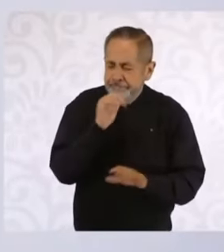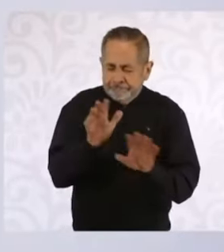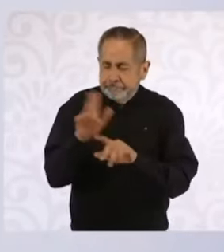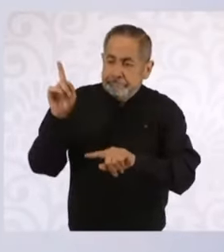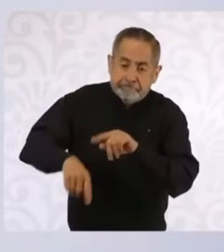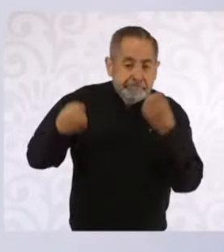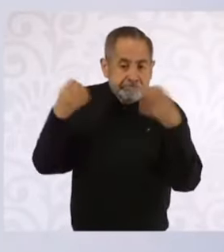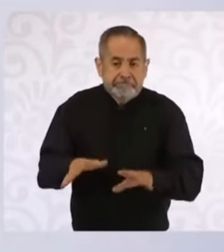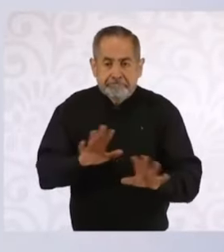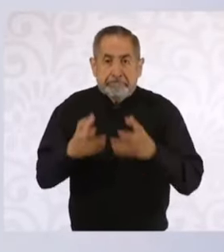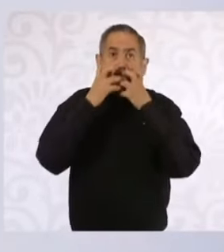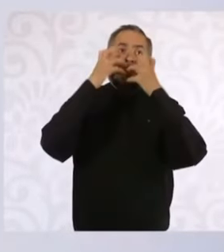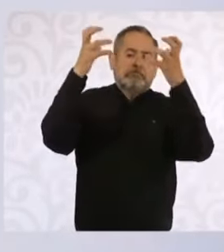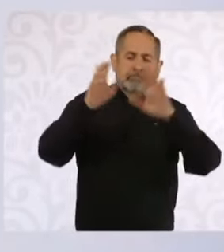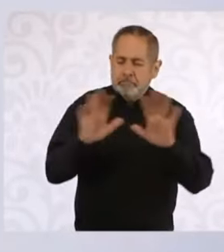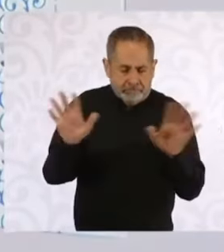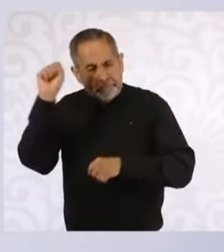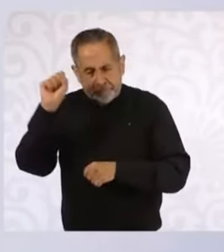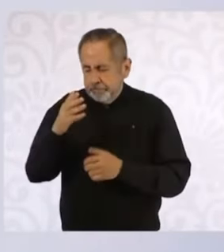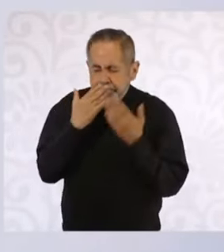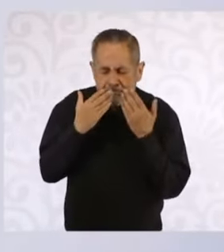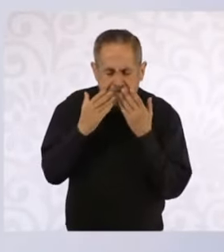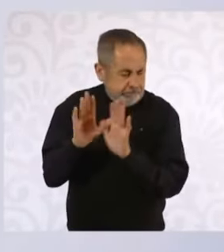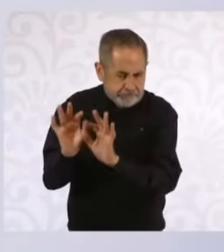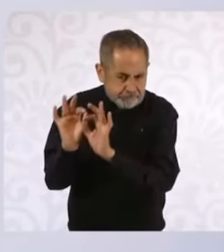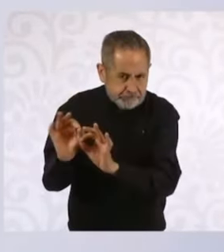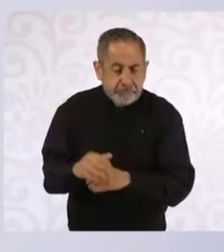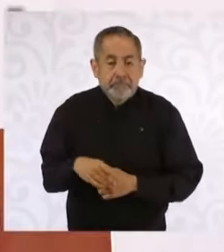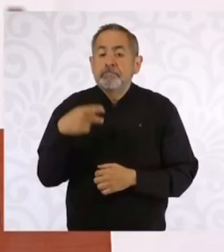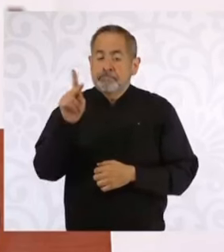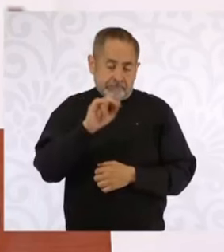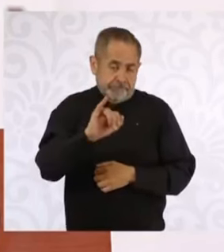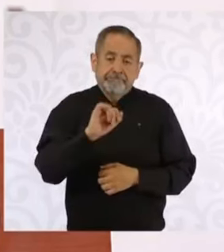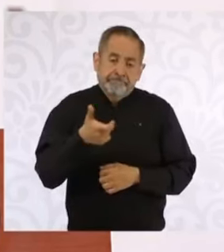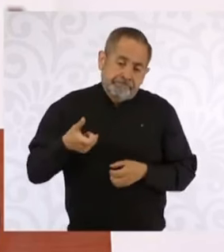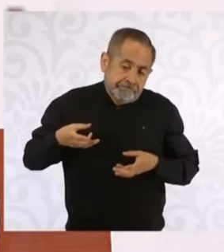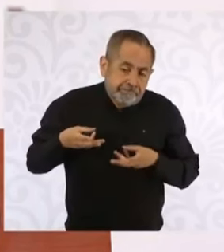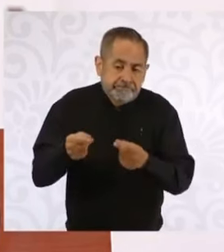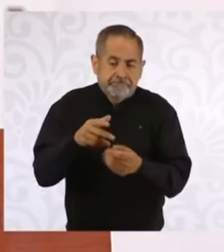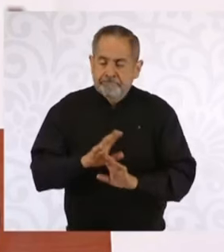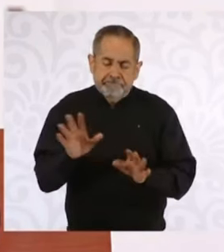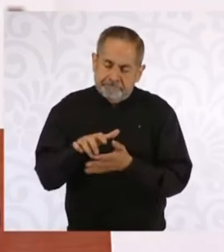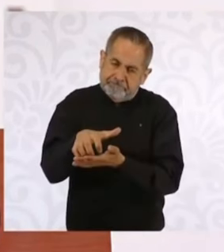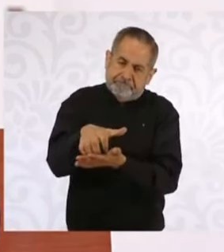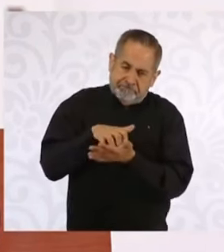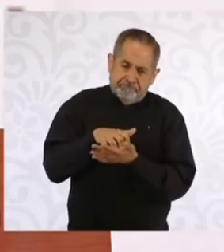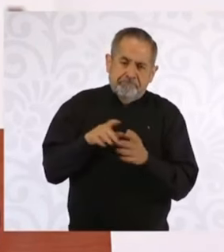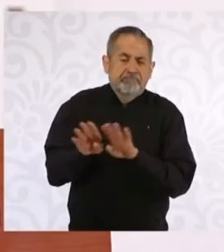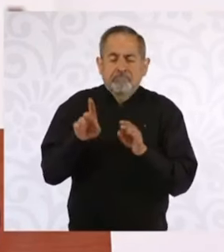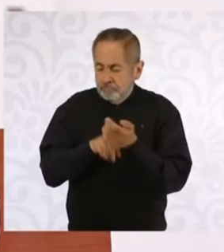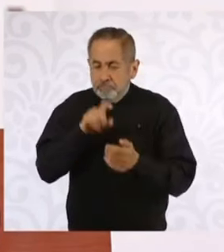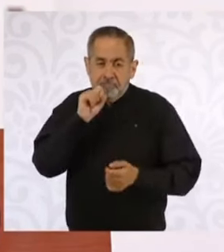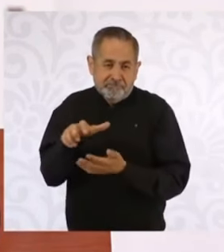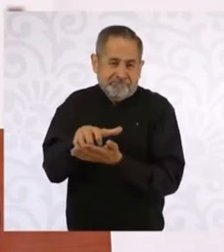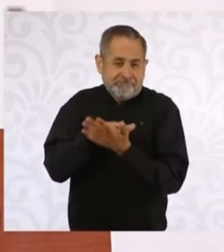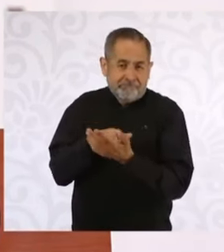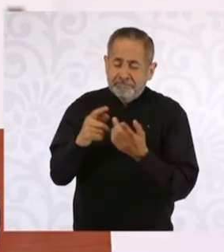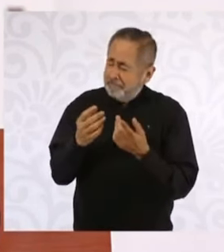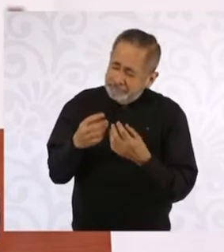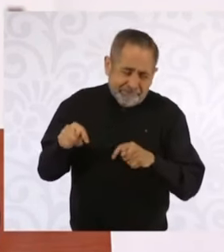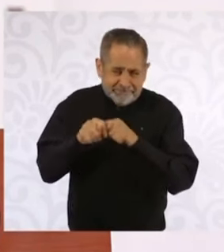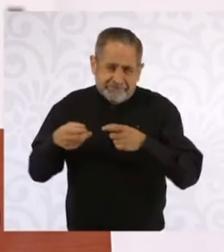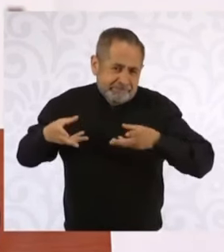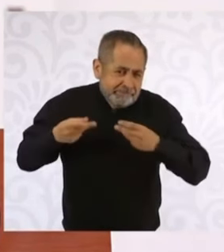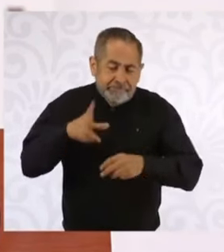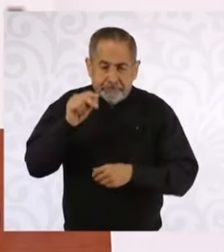laborales para que no se me vaya a malinterpretar. Pero sí vamos a implementar una política de austeridad republicana muy importante